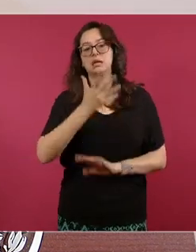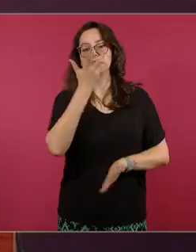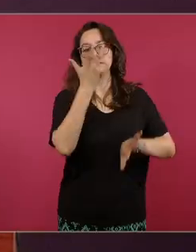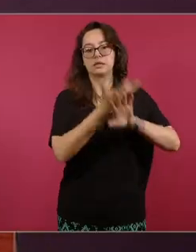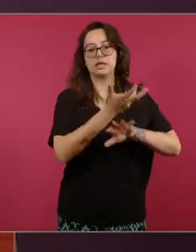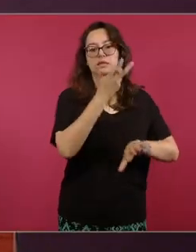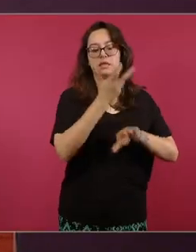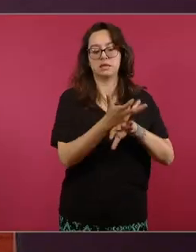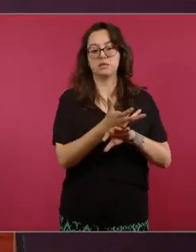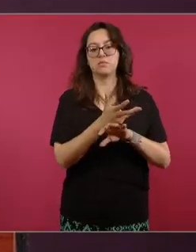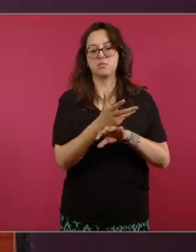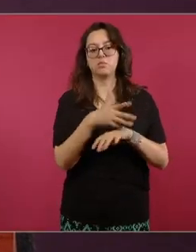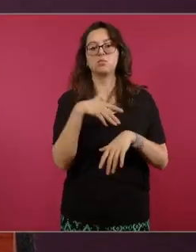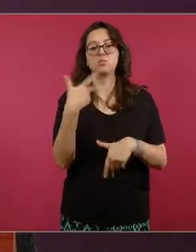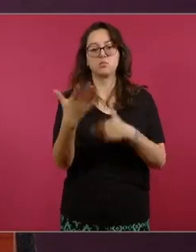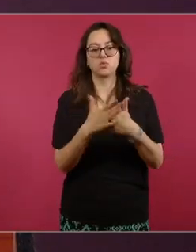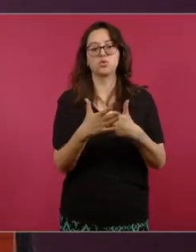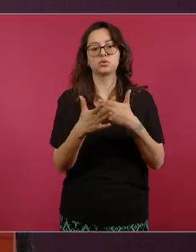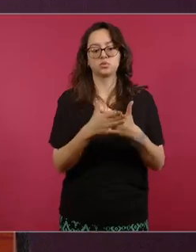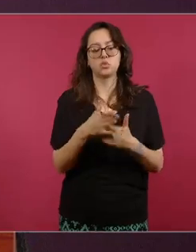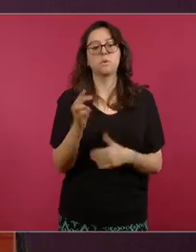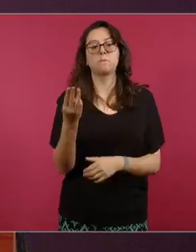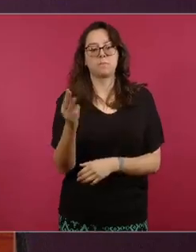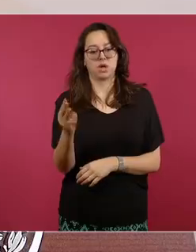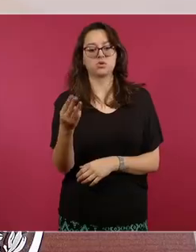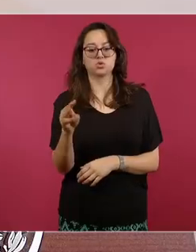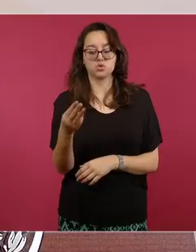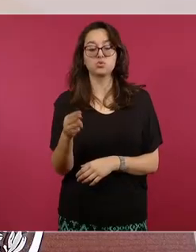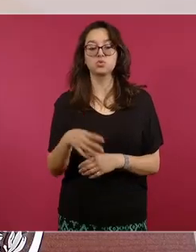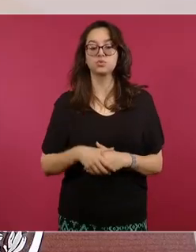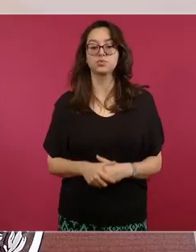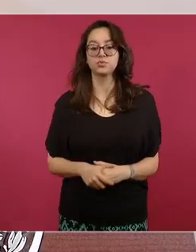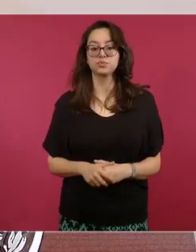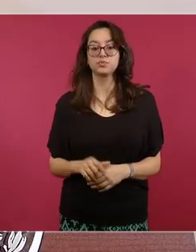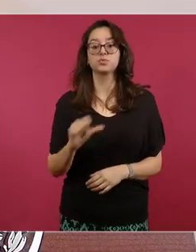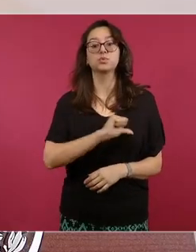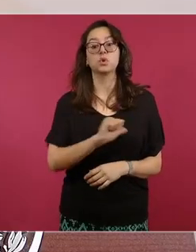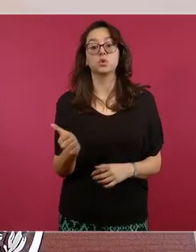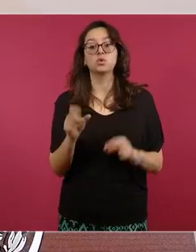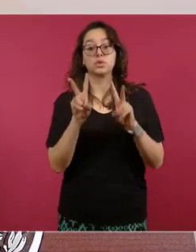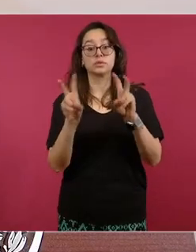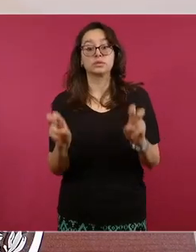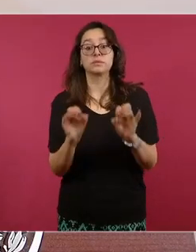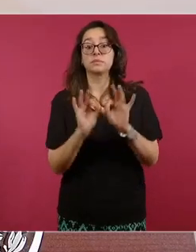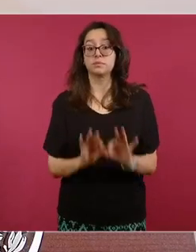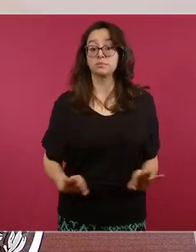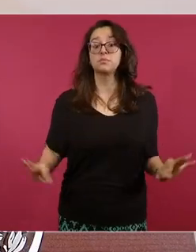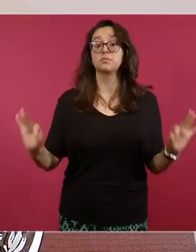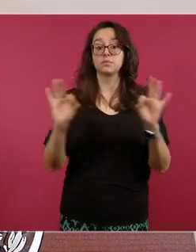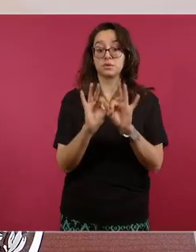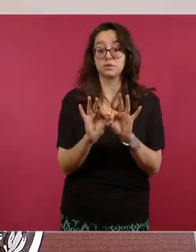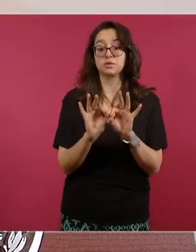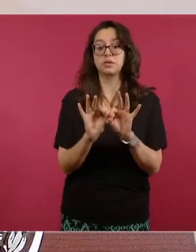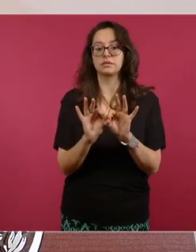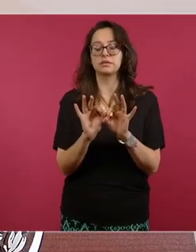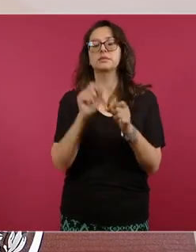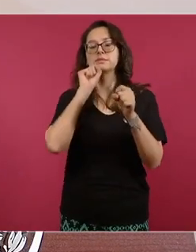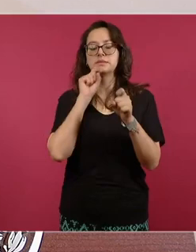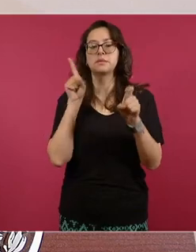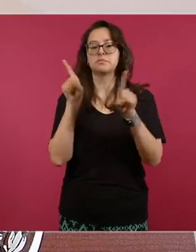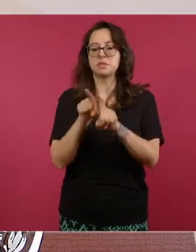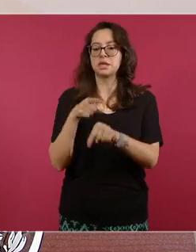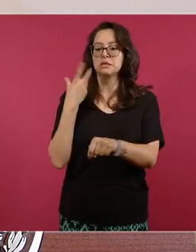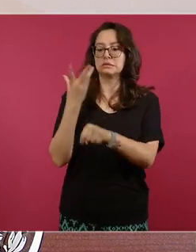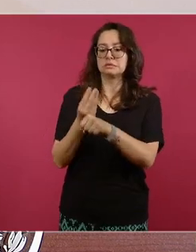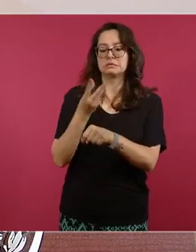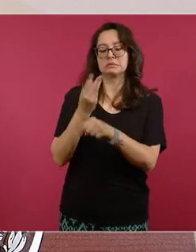a partir del mes de mayo. Otro gran rubro que fue recuperado y que también fue restablecido fue el de